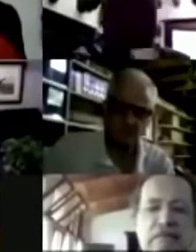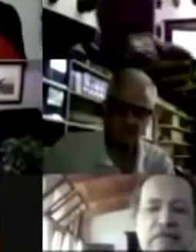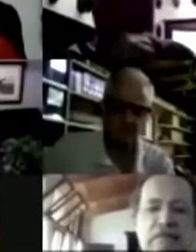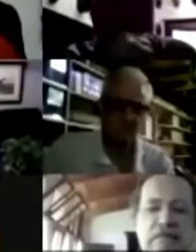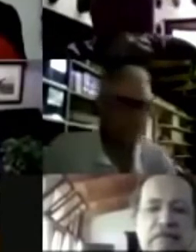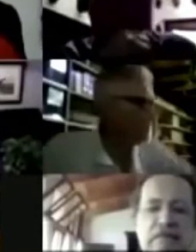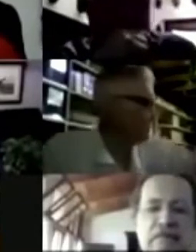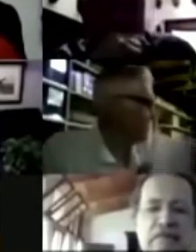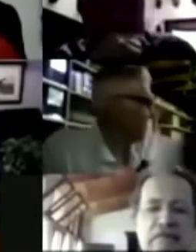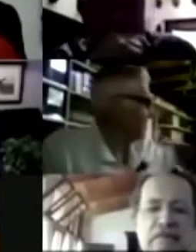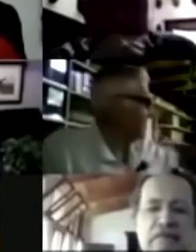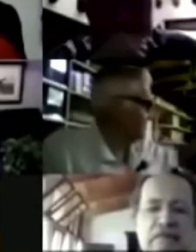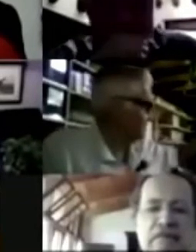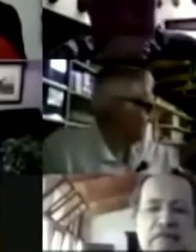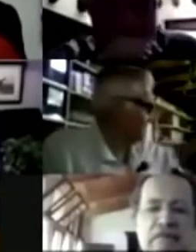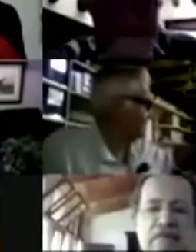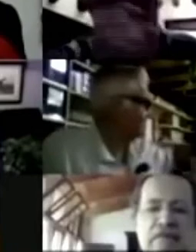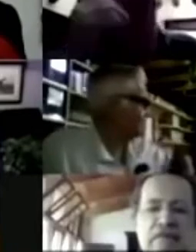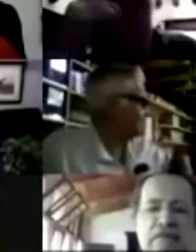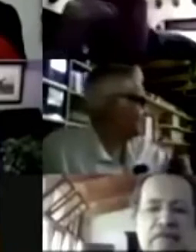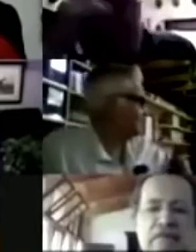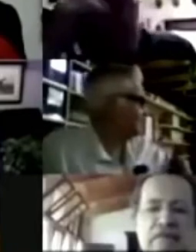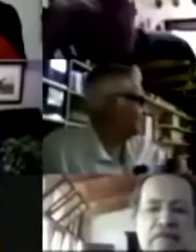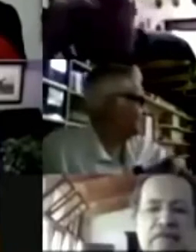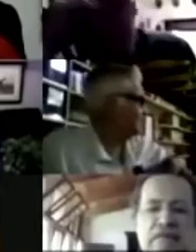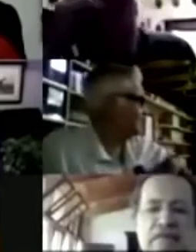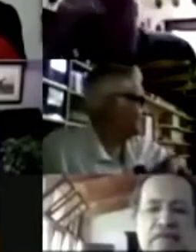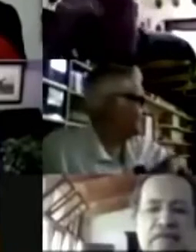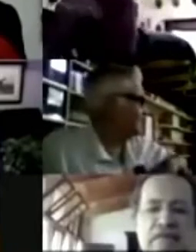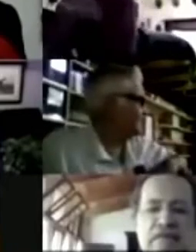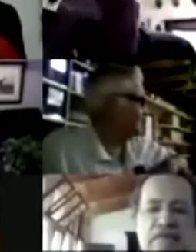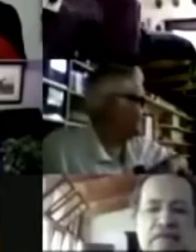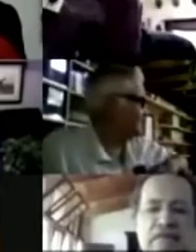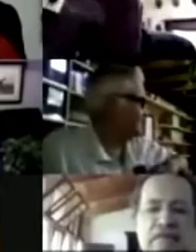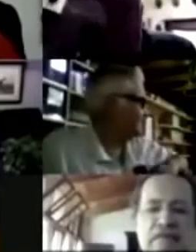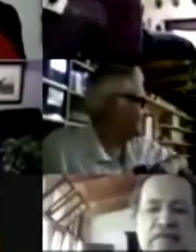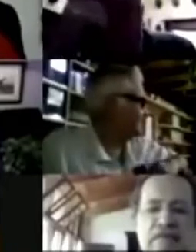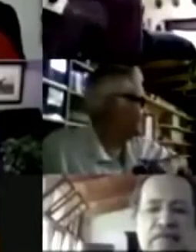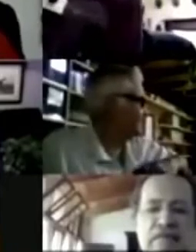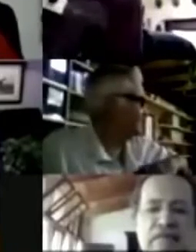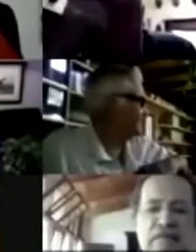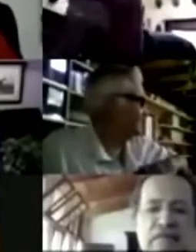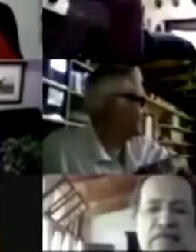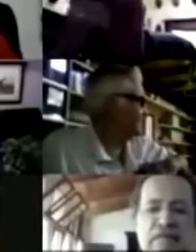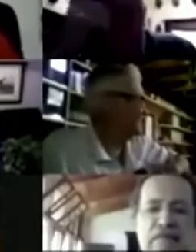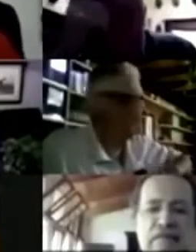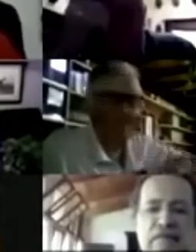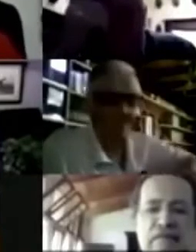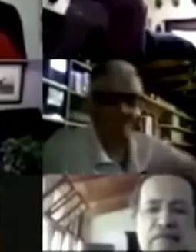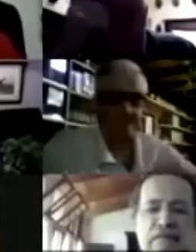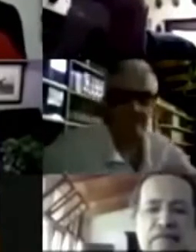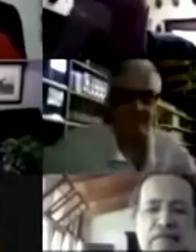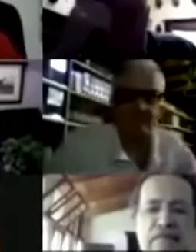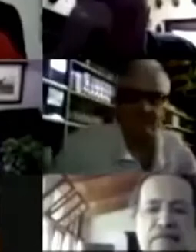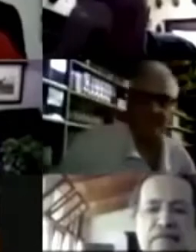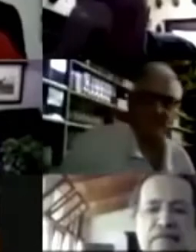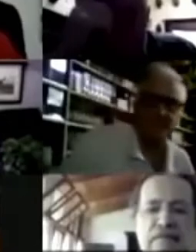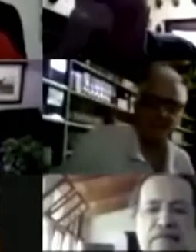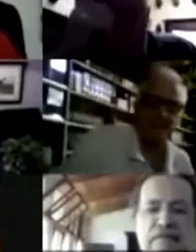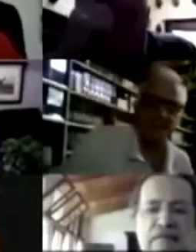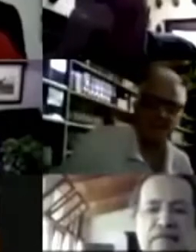todas, cada una, todas. La ley de remuneraciones, la ley de administración pública, la ley de